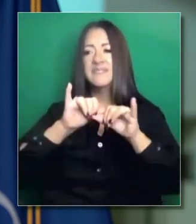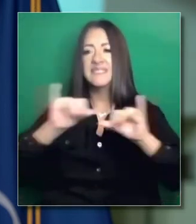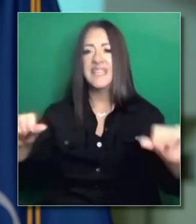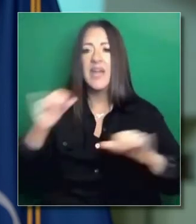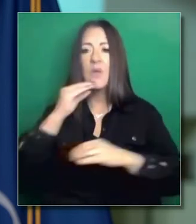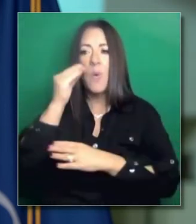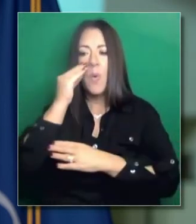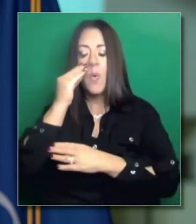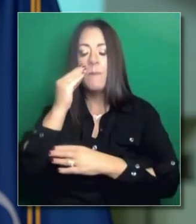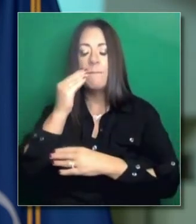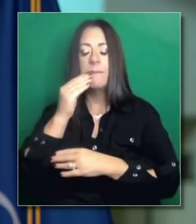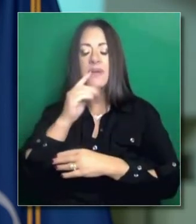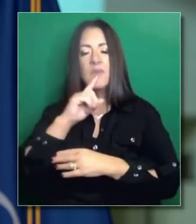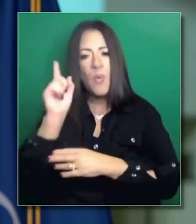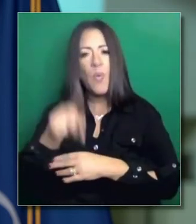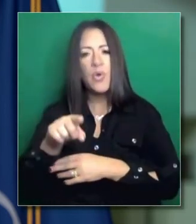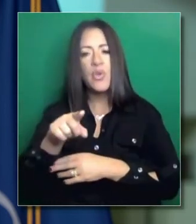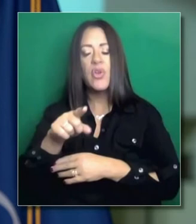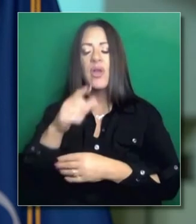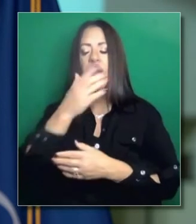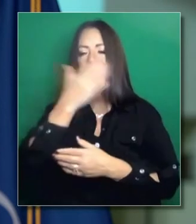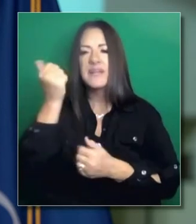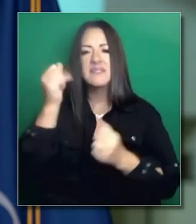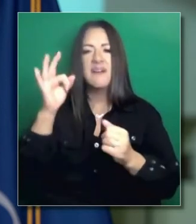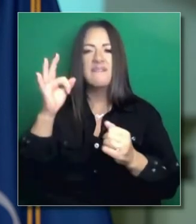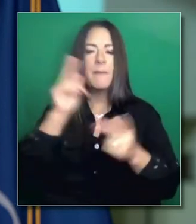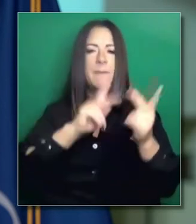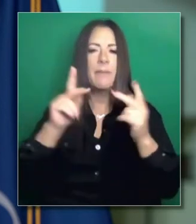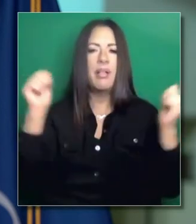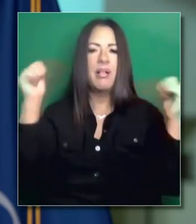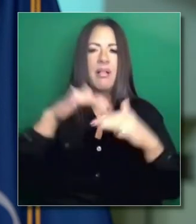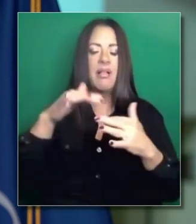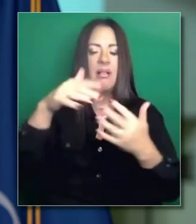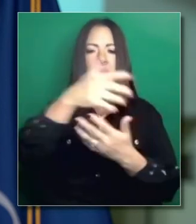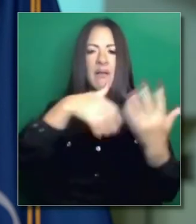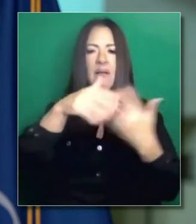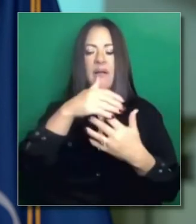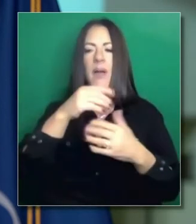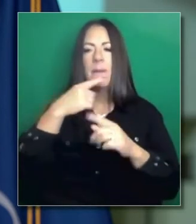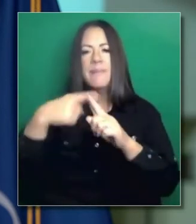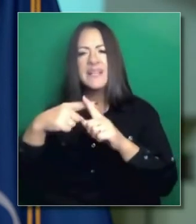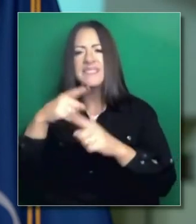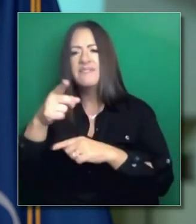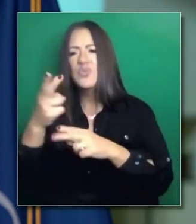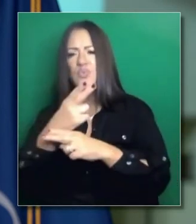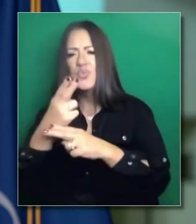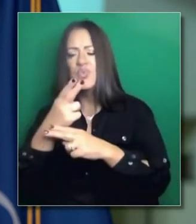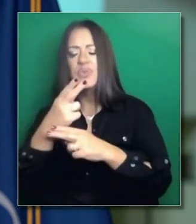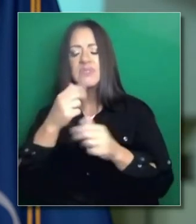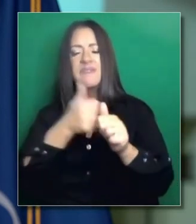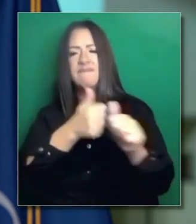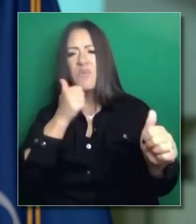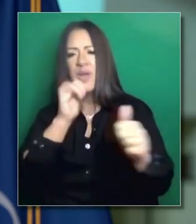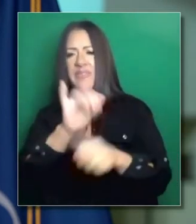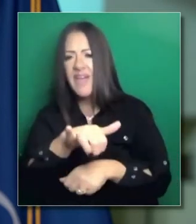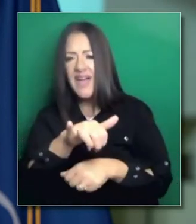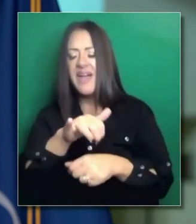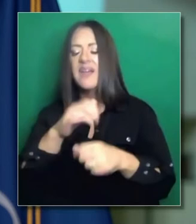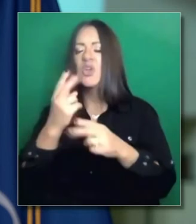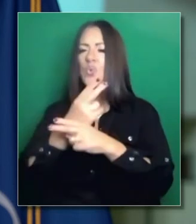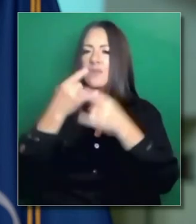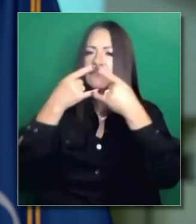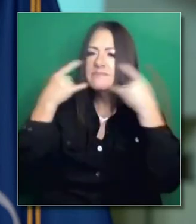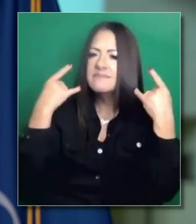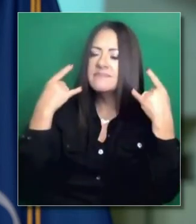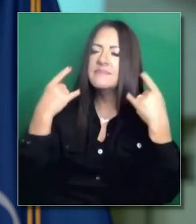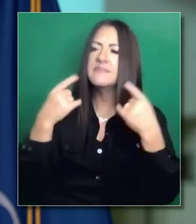de quedarse en casa, se ve una mitigación. También por la reducción en aglomeraciones y por las intervenciones no farmacéuticas y el impacto